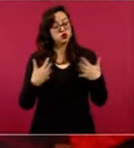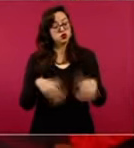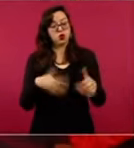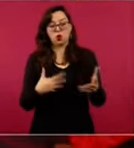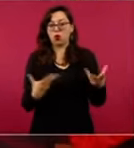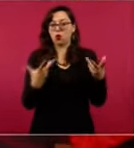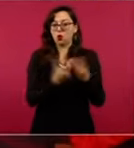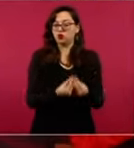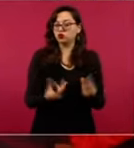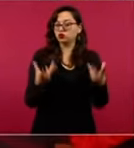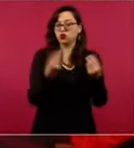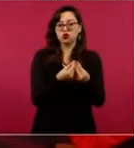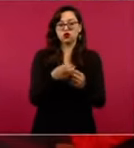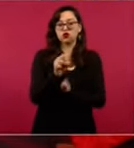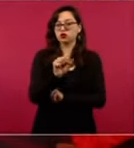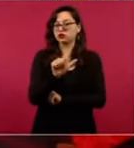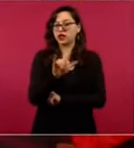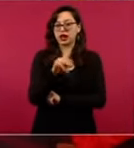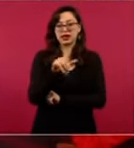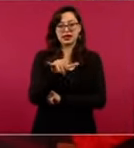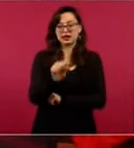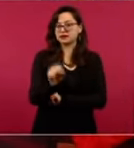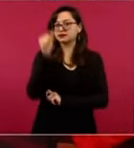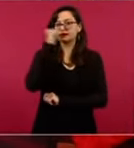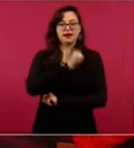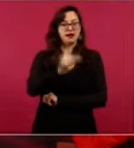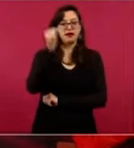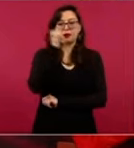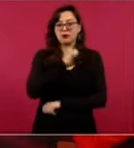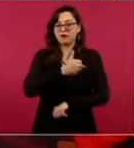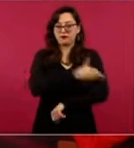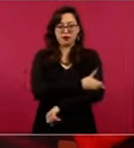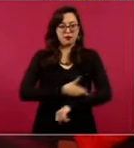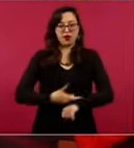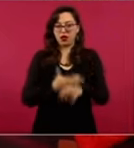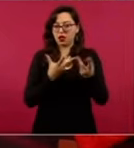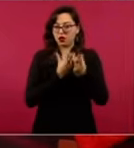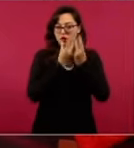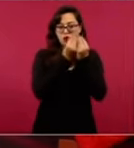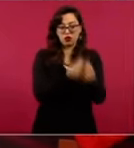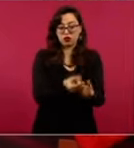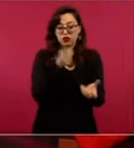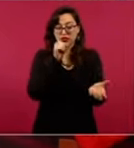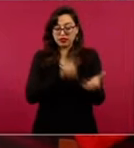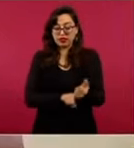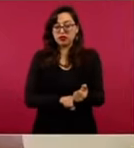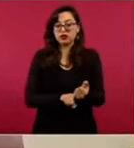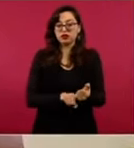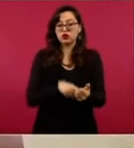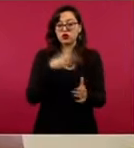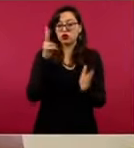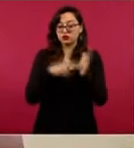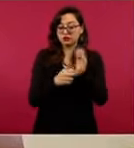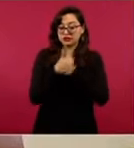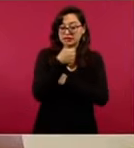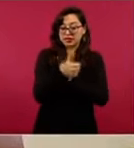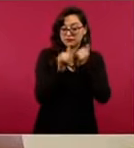y participaron en el fraude del 2006.